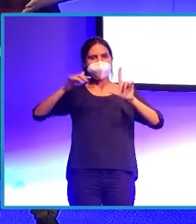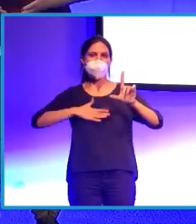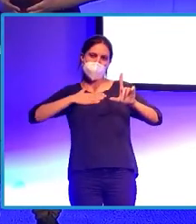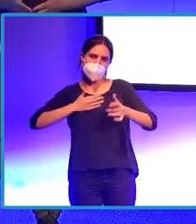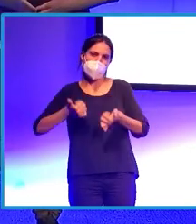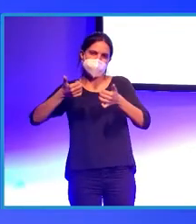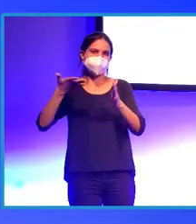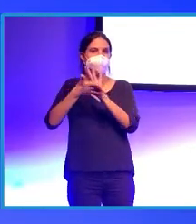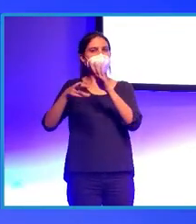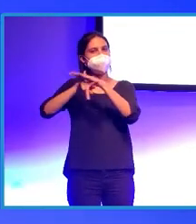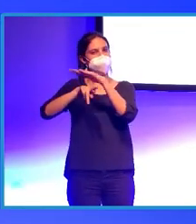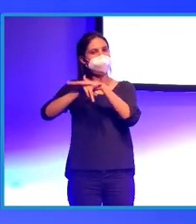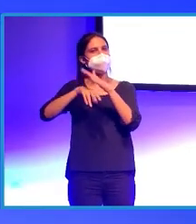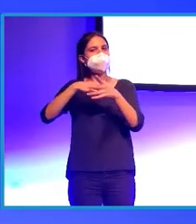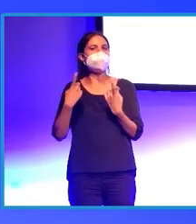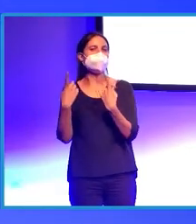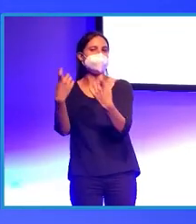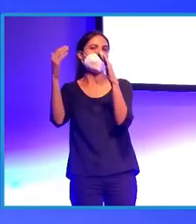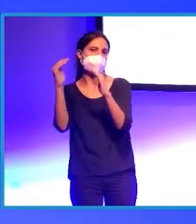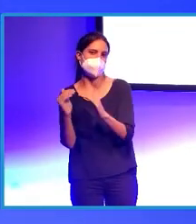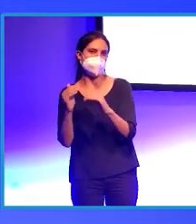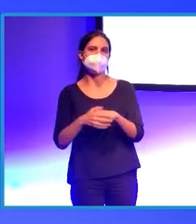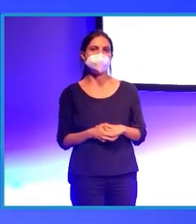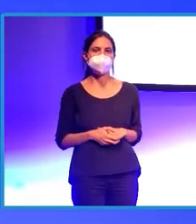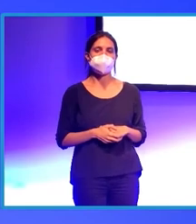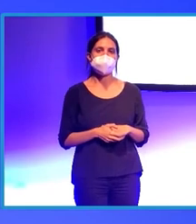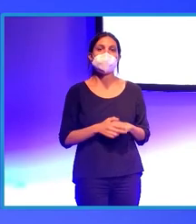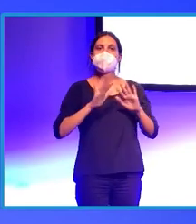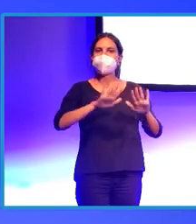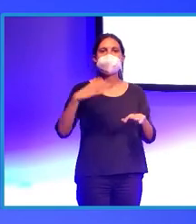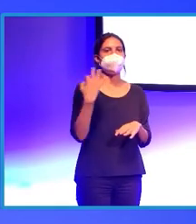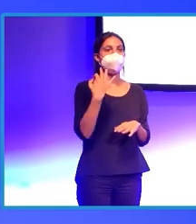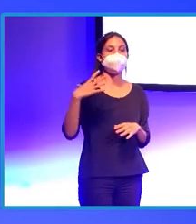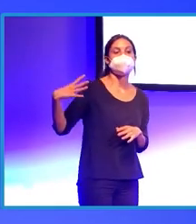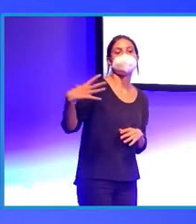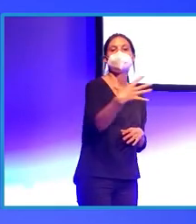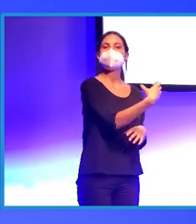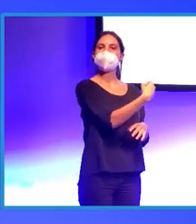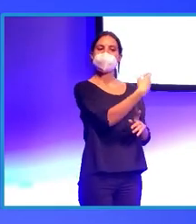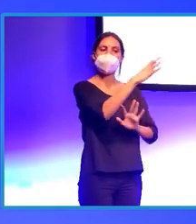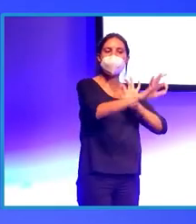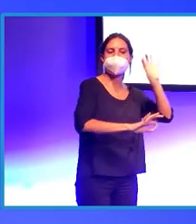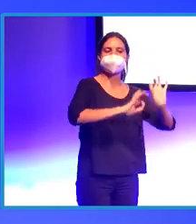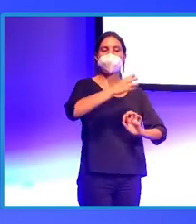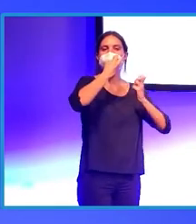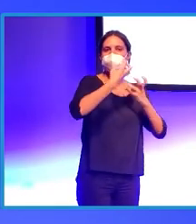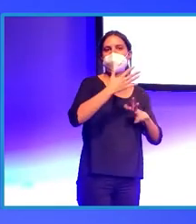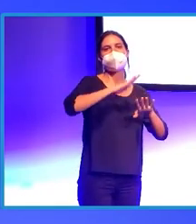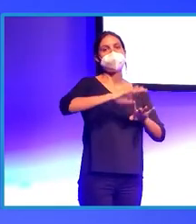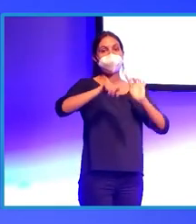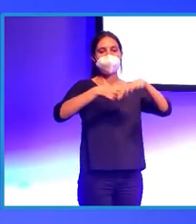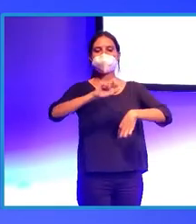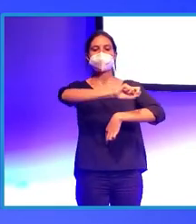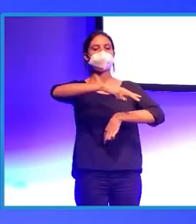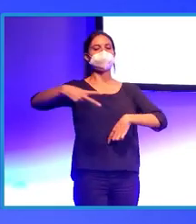comenté antes que tiene que estar todo muy bien para que en el resultado final no dé